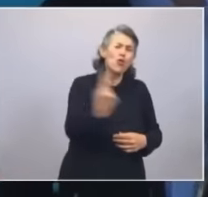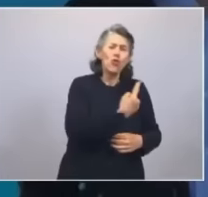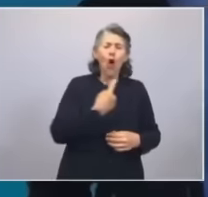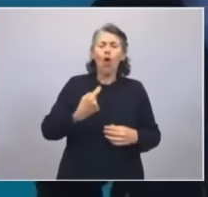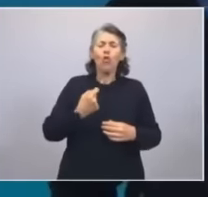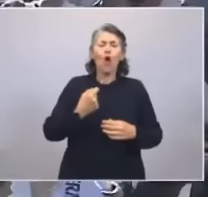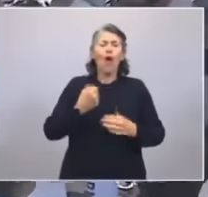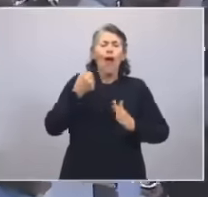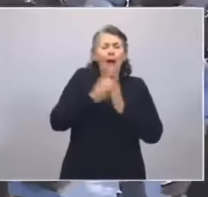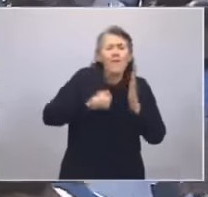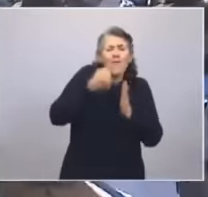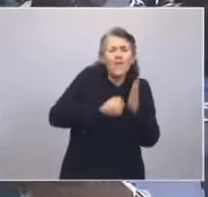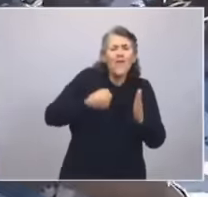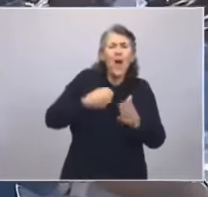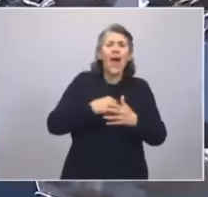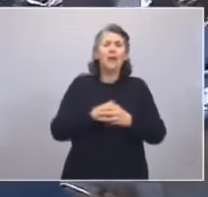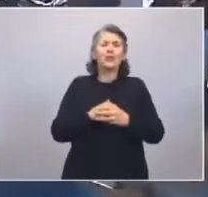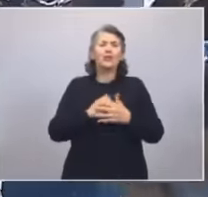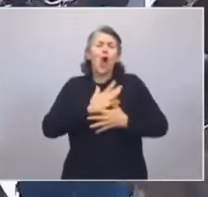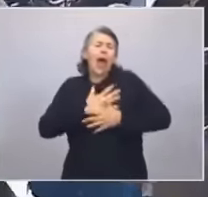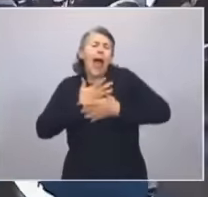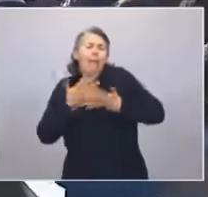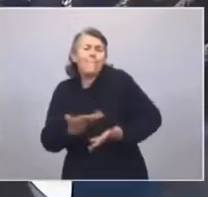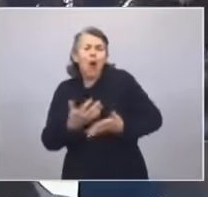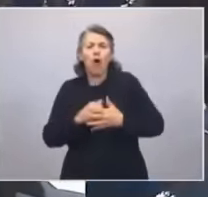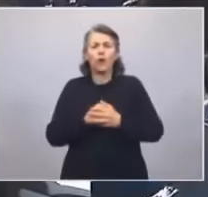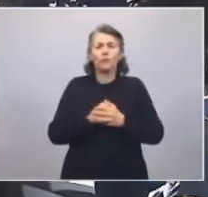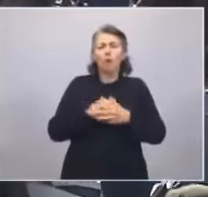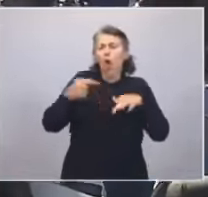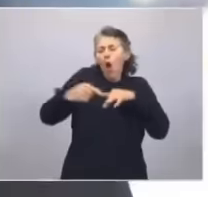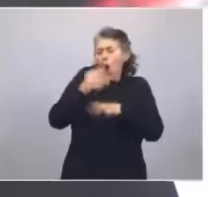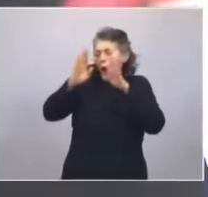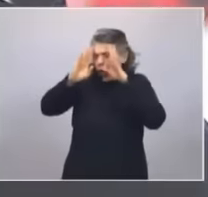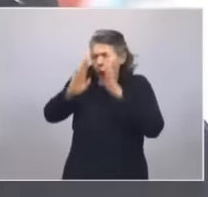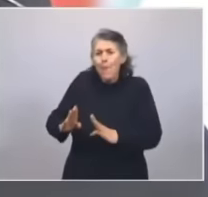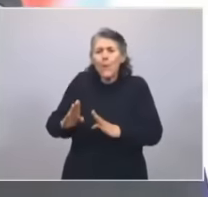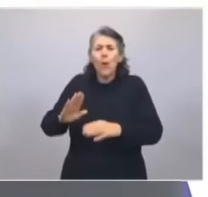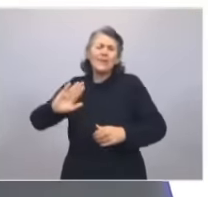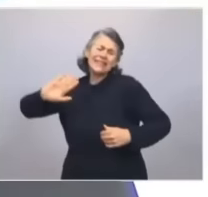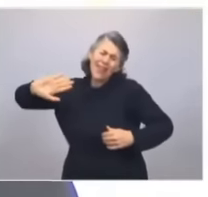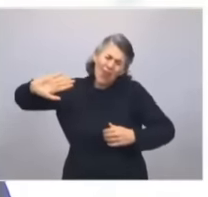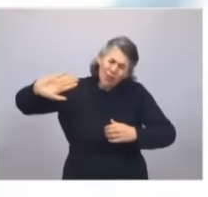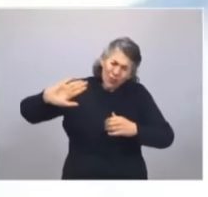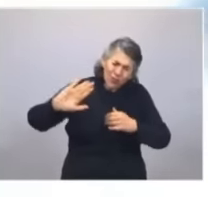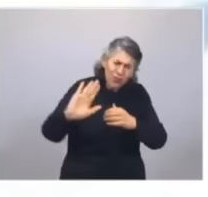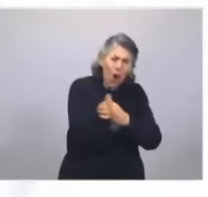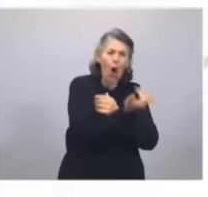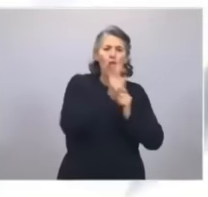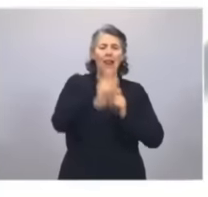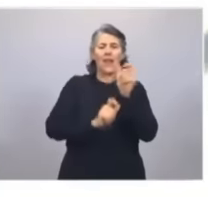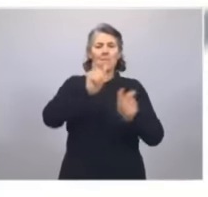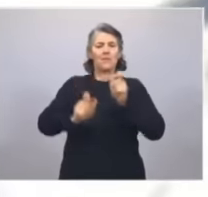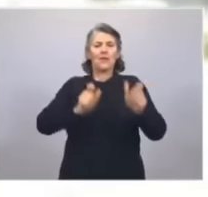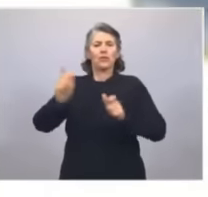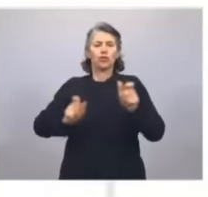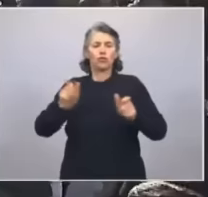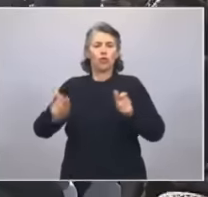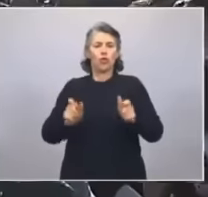cariño, del compromiso de todos y cada uno de ustedes